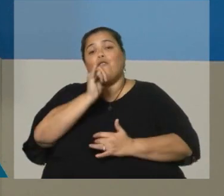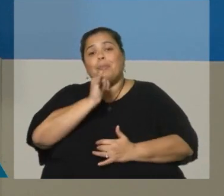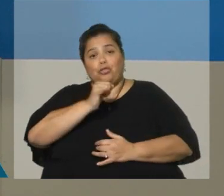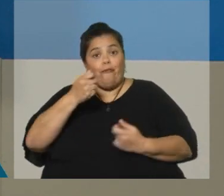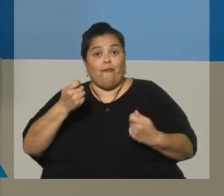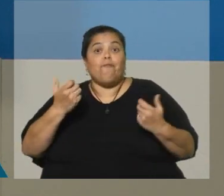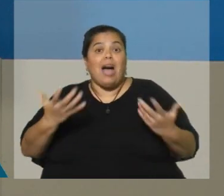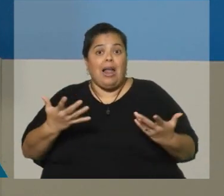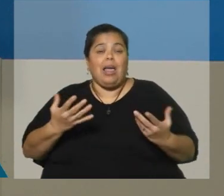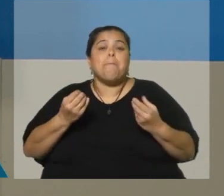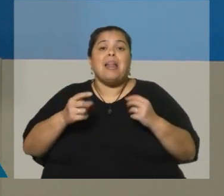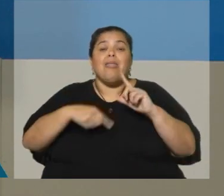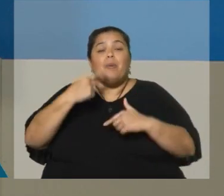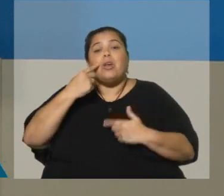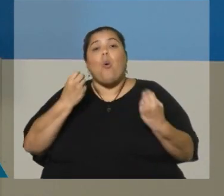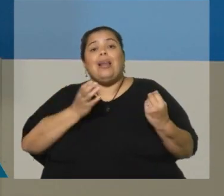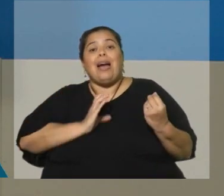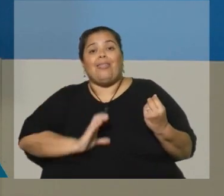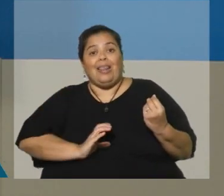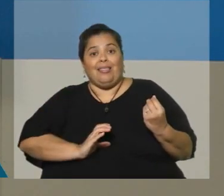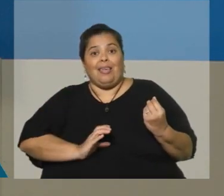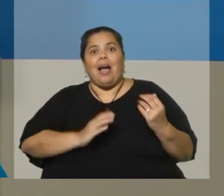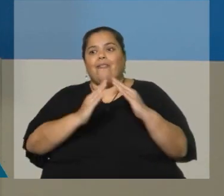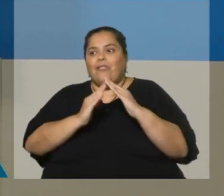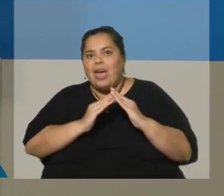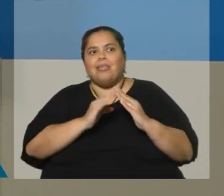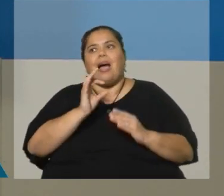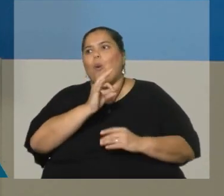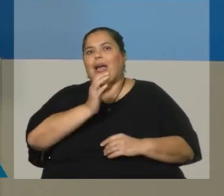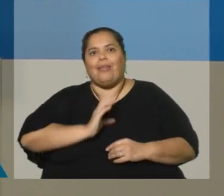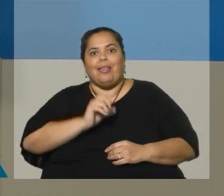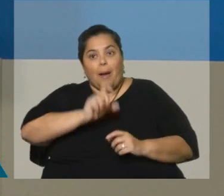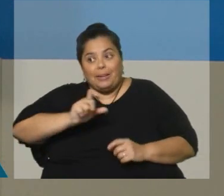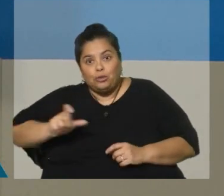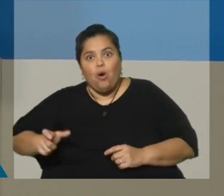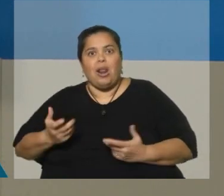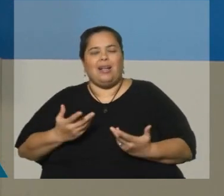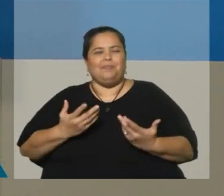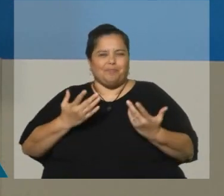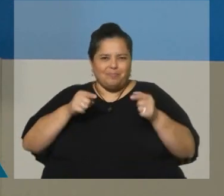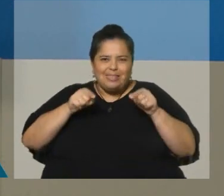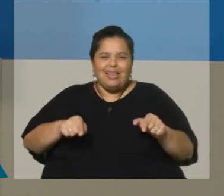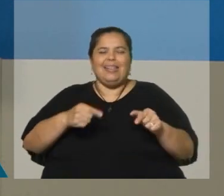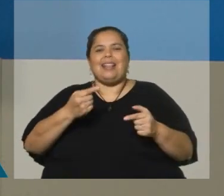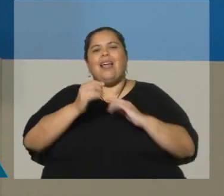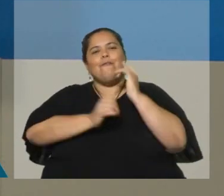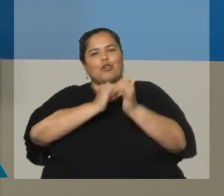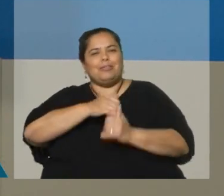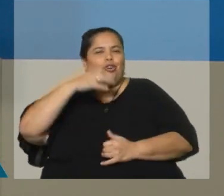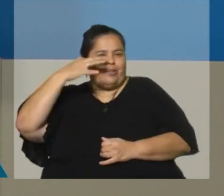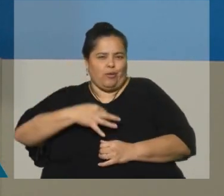características de las personas y también de las viviendas del país, por tanto, podemos confiar que esta información es